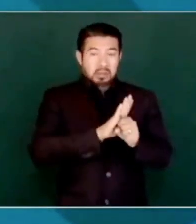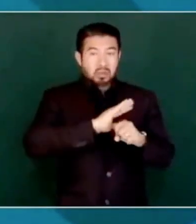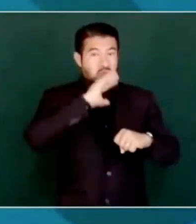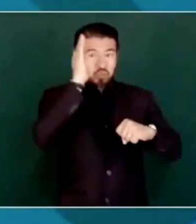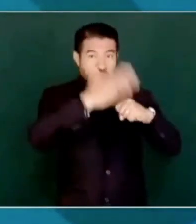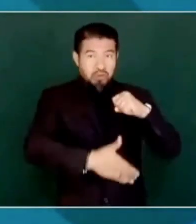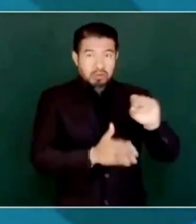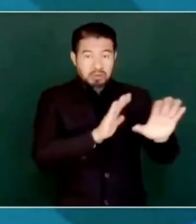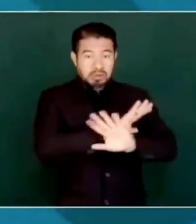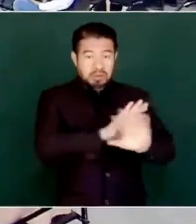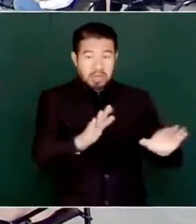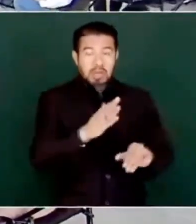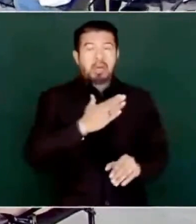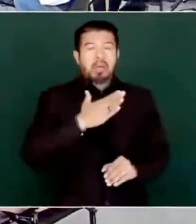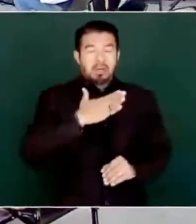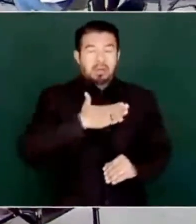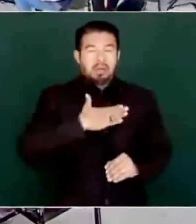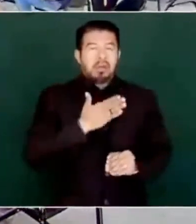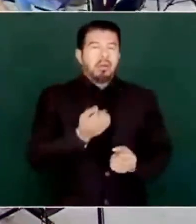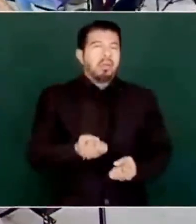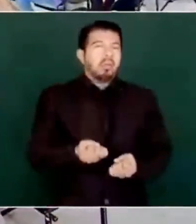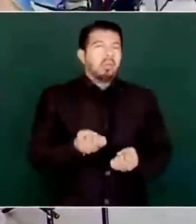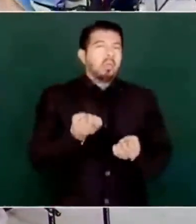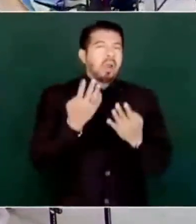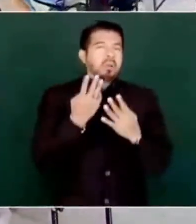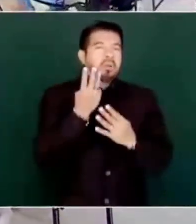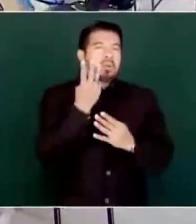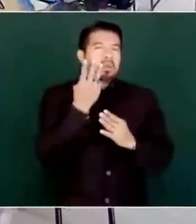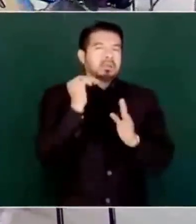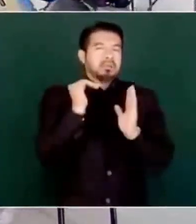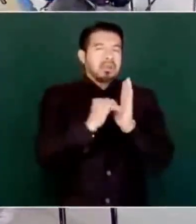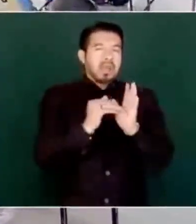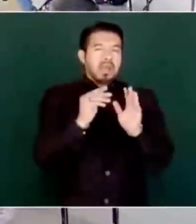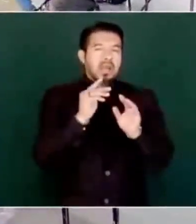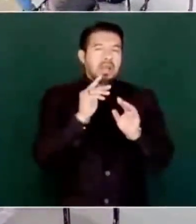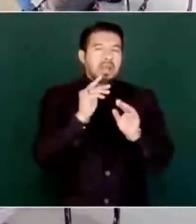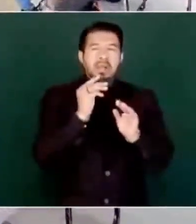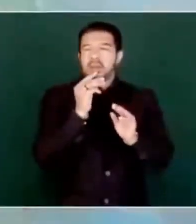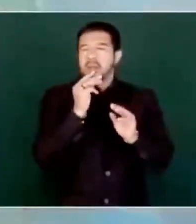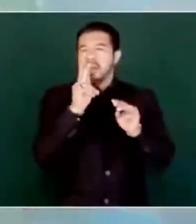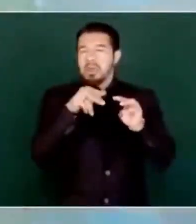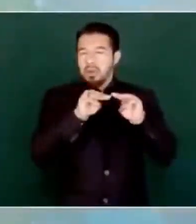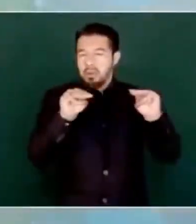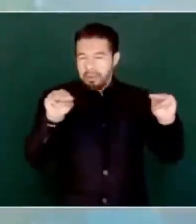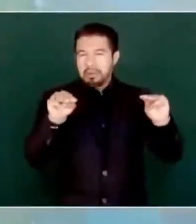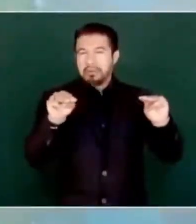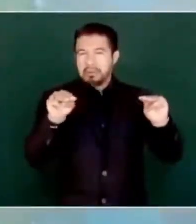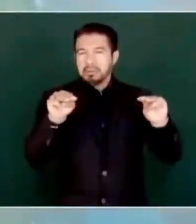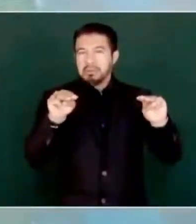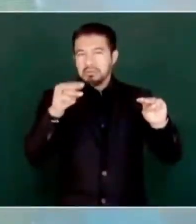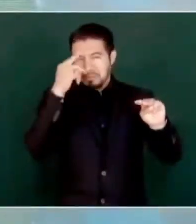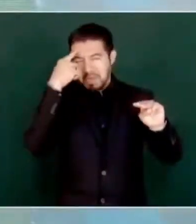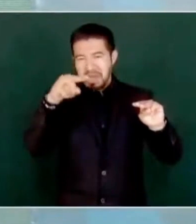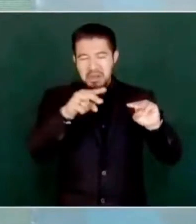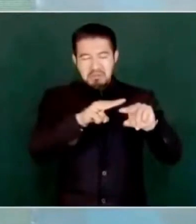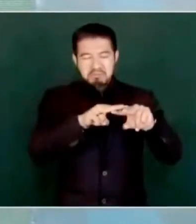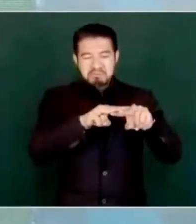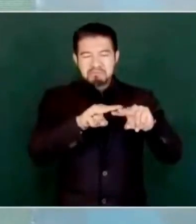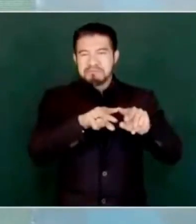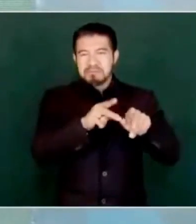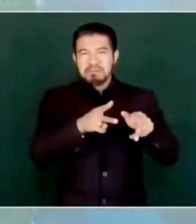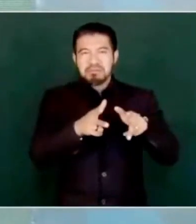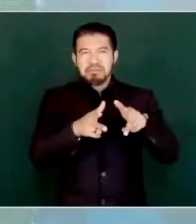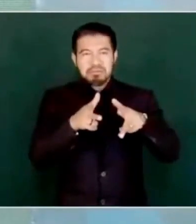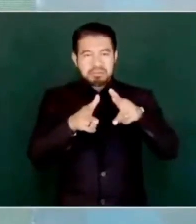un poco más de 3 mil kilómetros de vías férreas con trenes